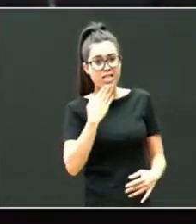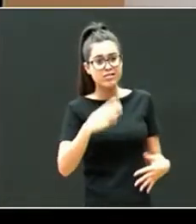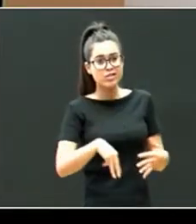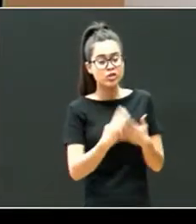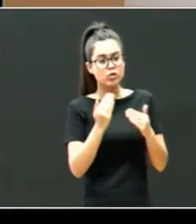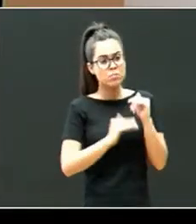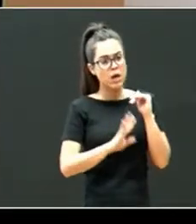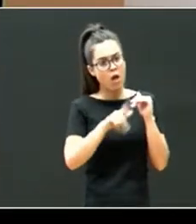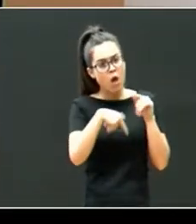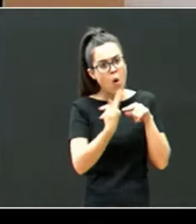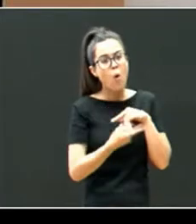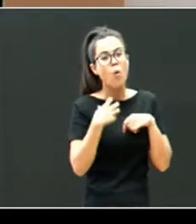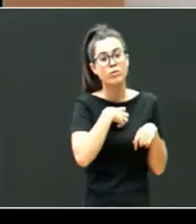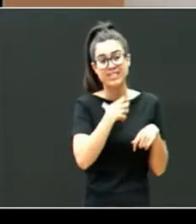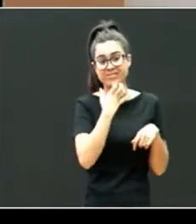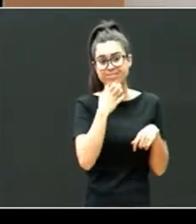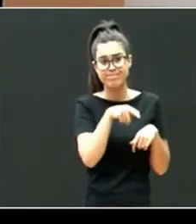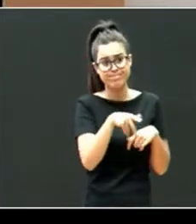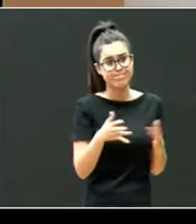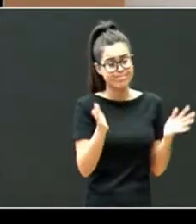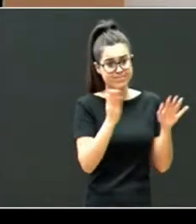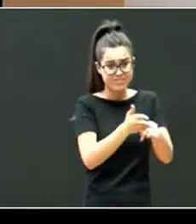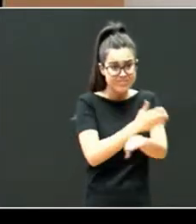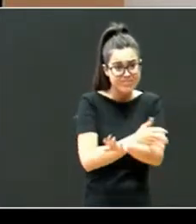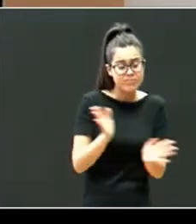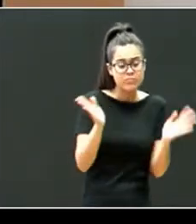Las sensaciones y las emociones son importantes porque